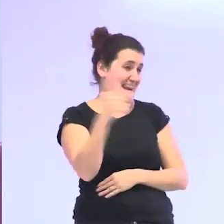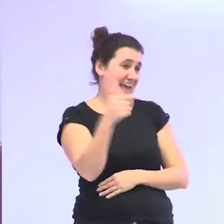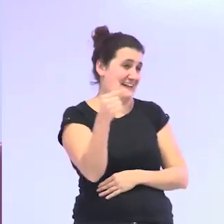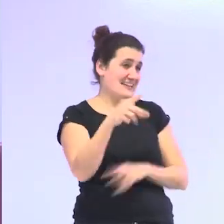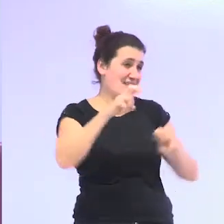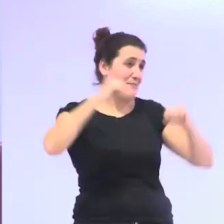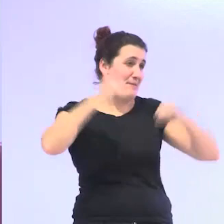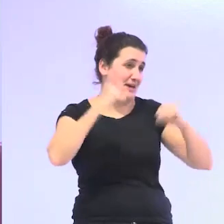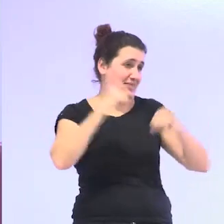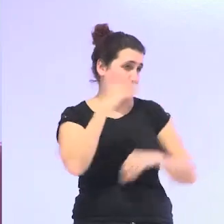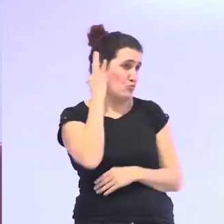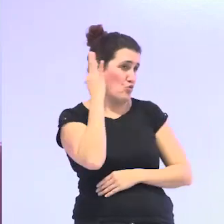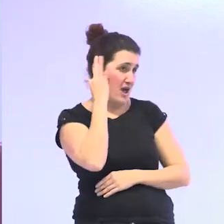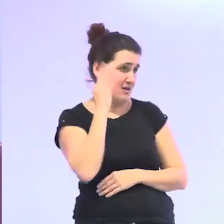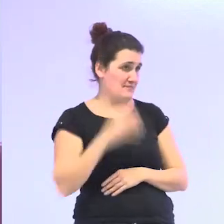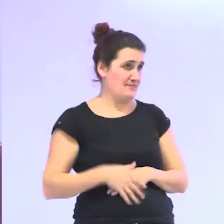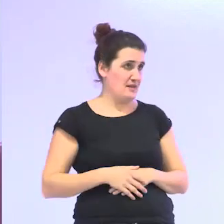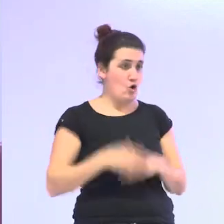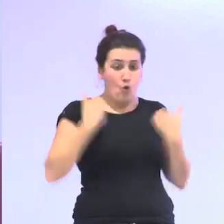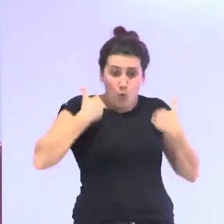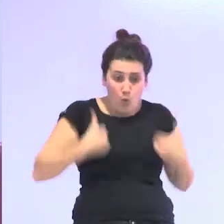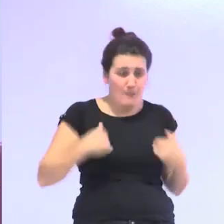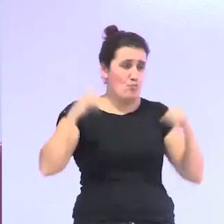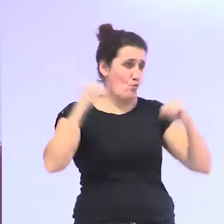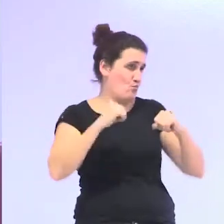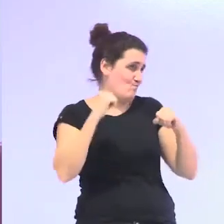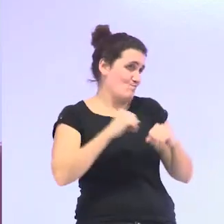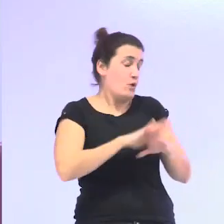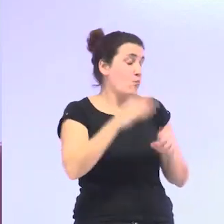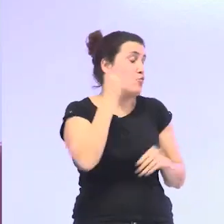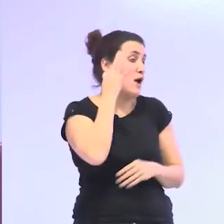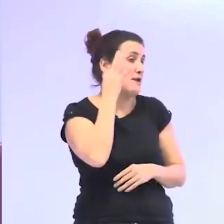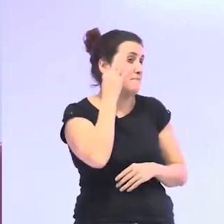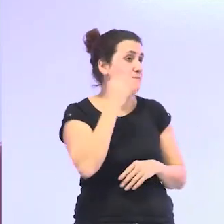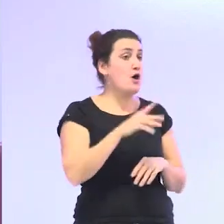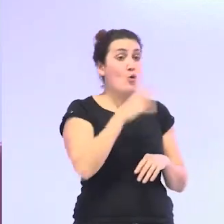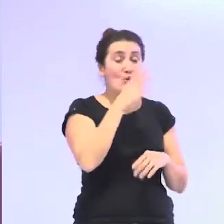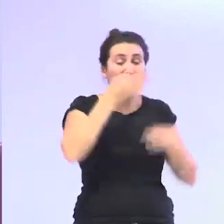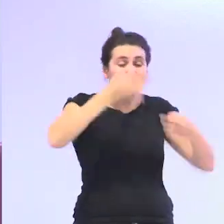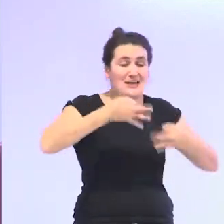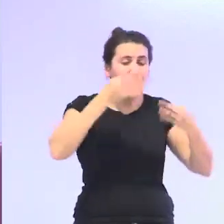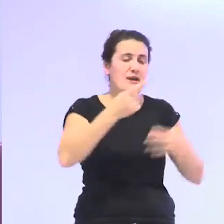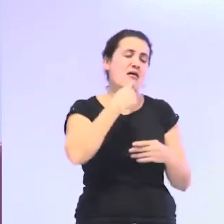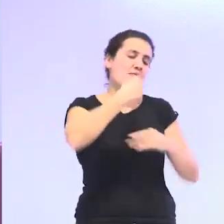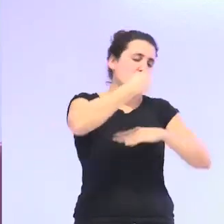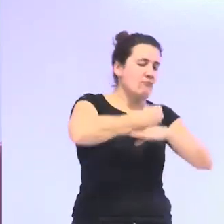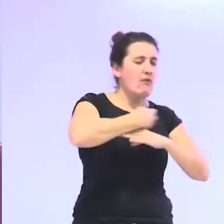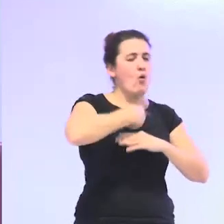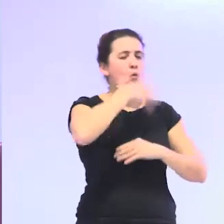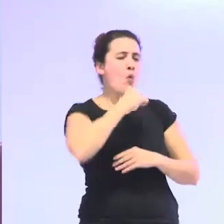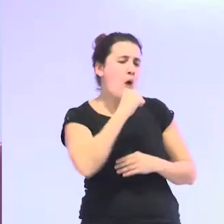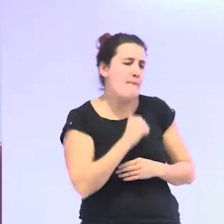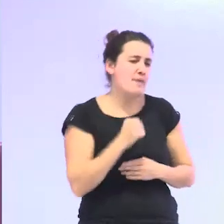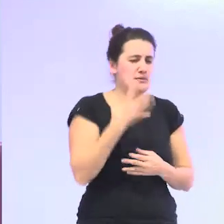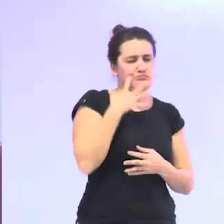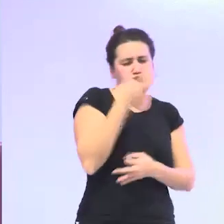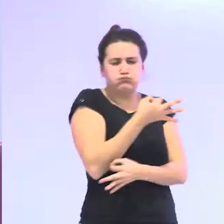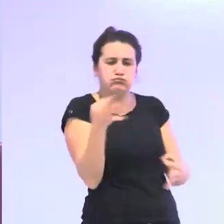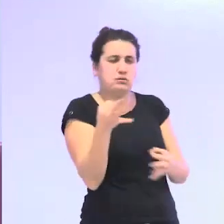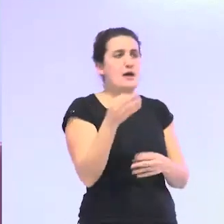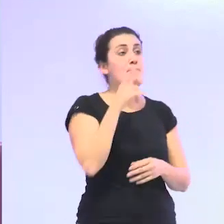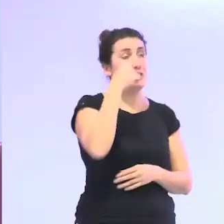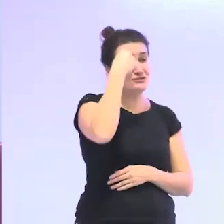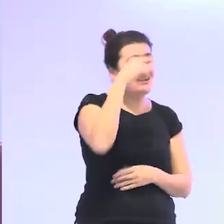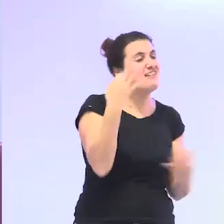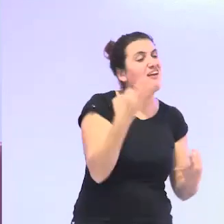el envejecimiento de las mujeres sobre el cuerpo de las mujeres porque nos exige siempre estar bellas guapas estupendas pero